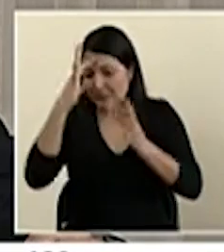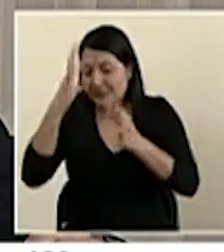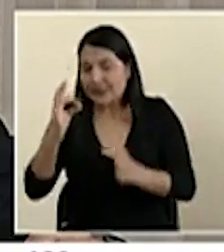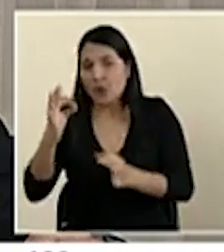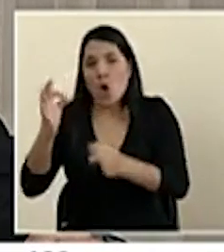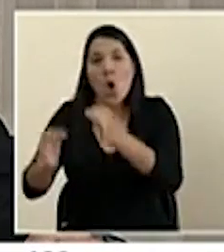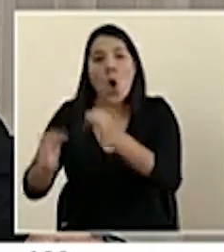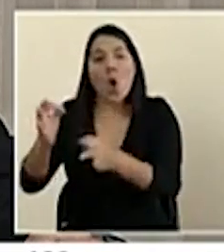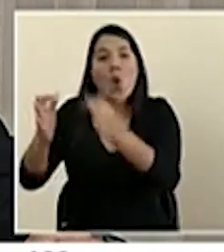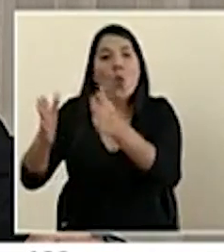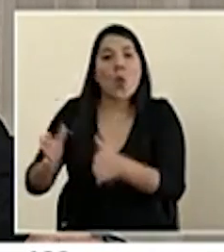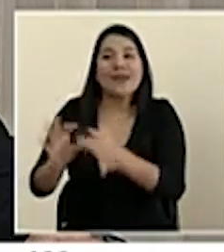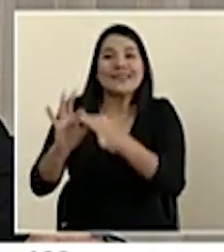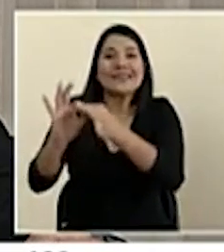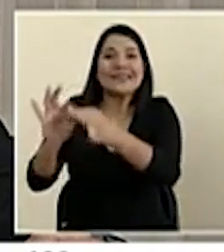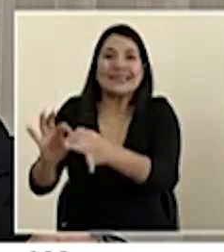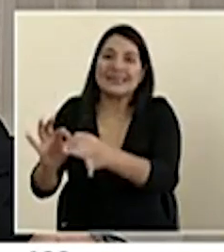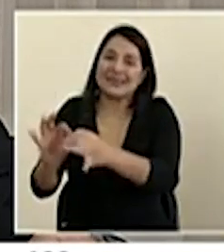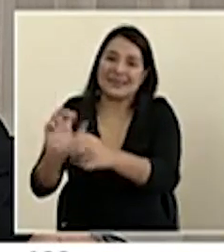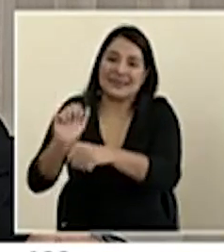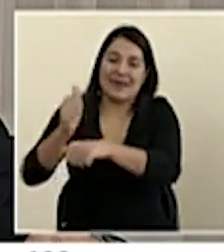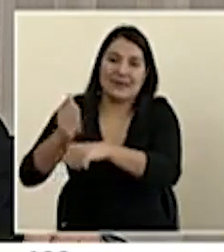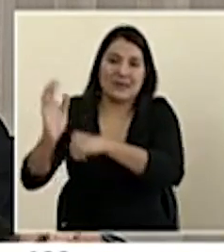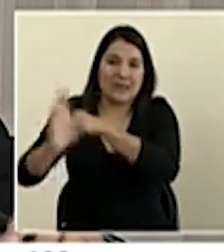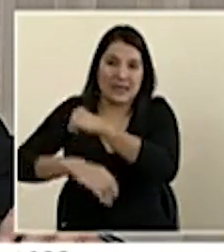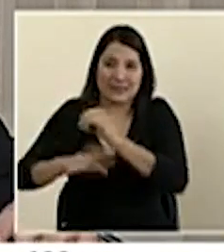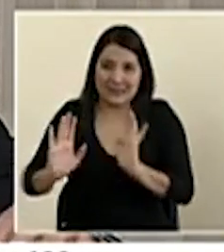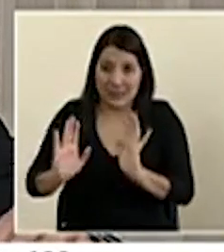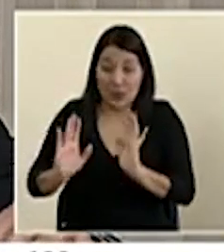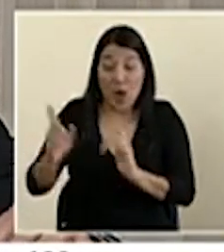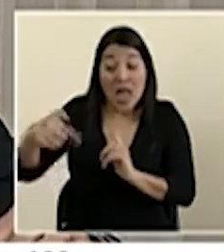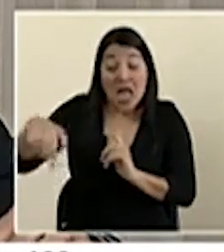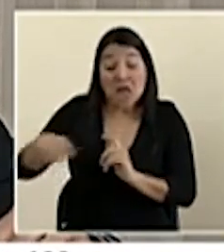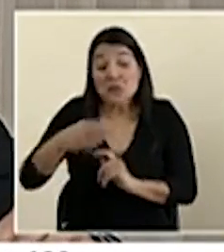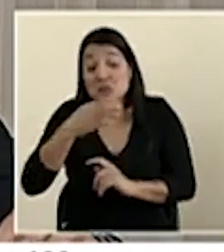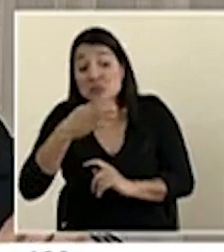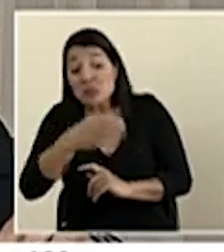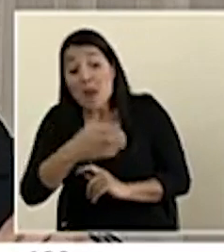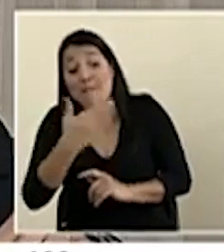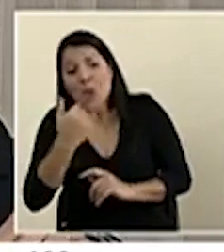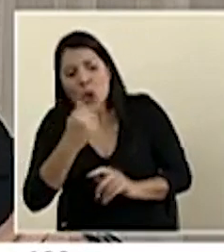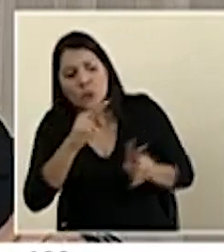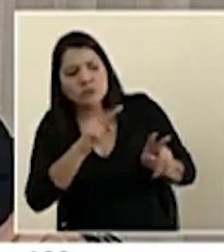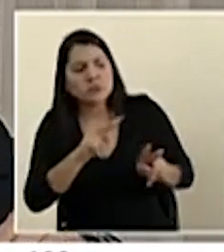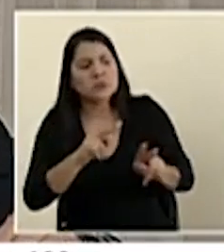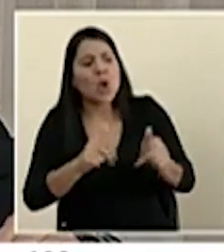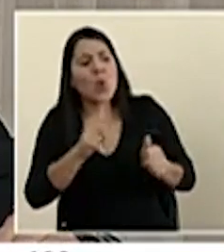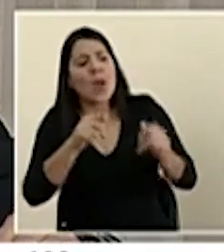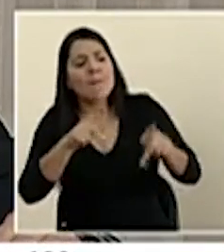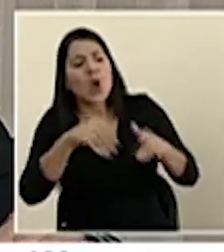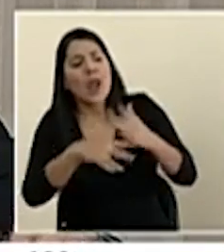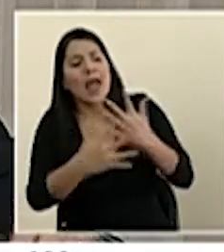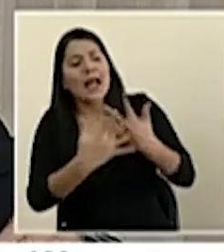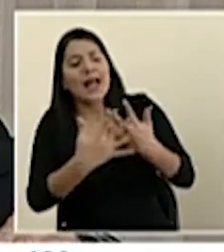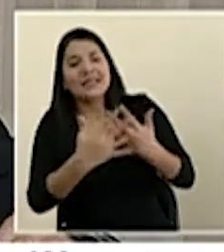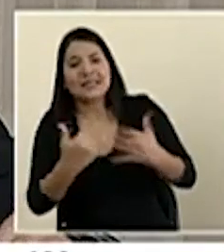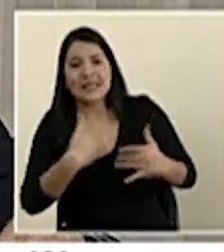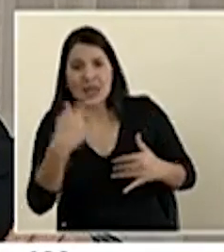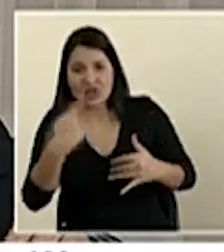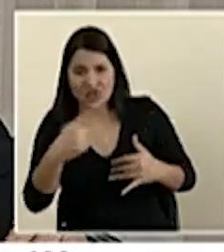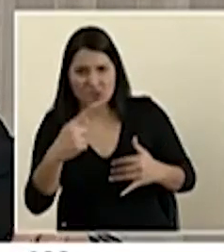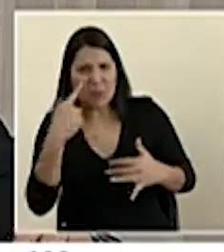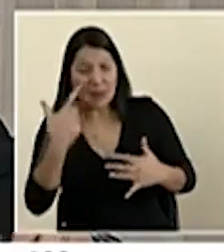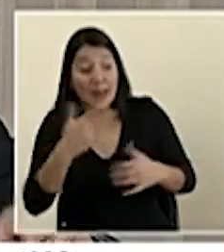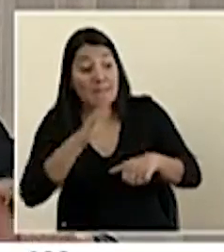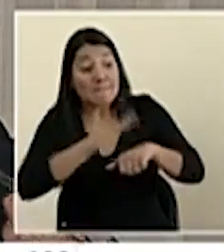las personas privadas de libertad que tienen ciertos factores de riesgo para que puedan entrar en un régimen semi-institucional en